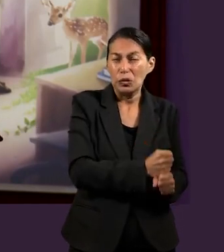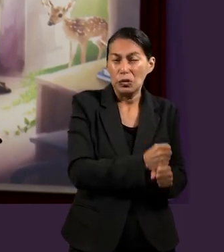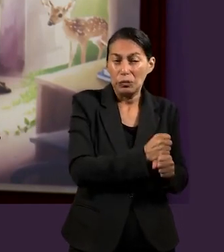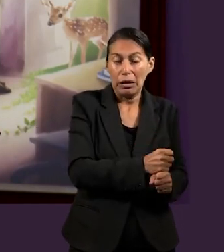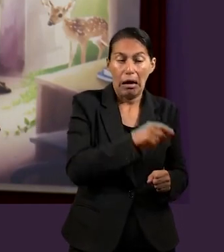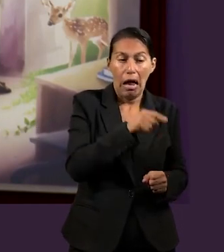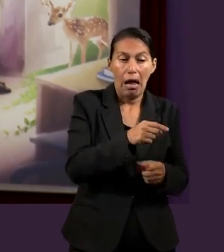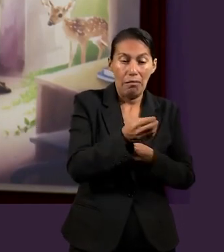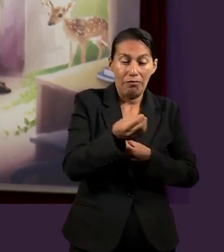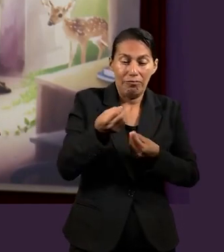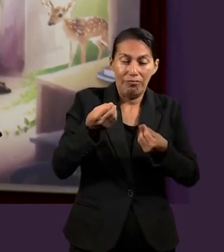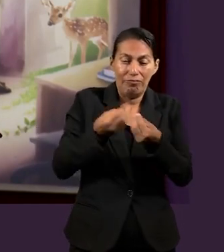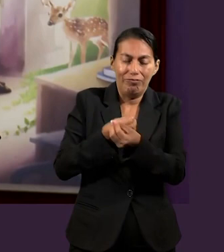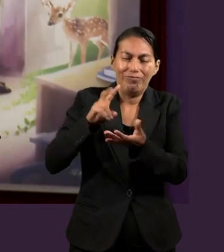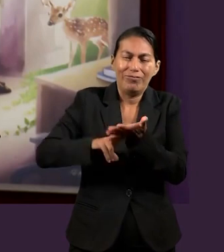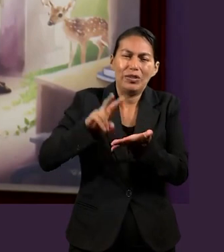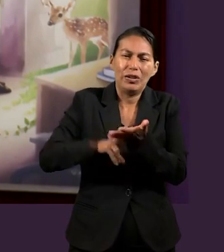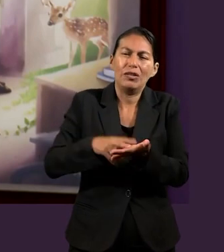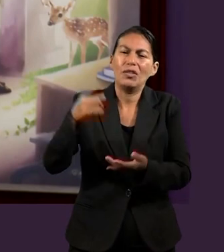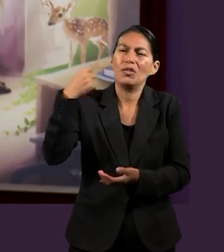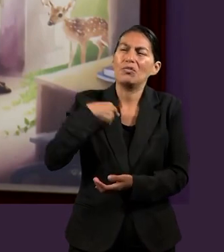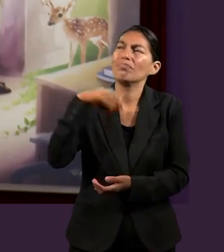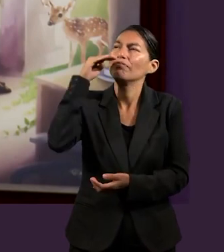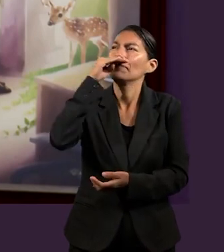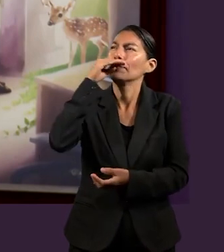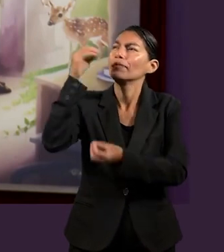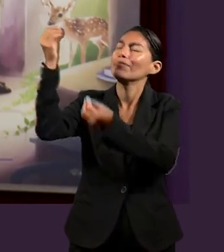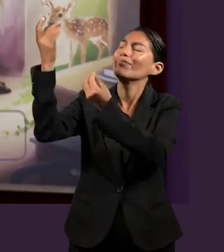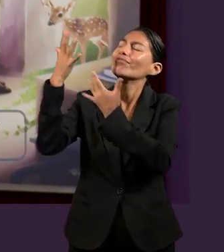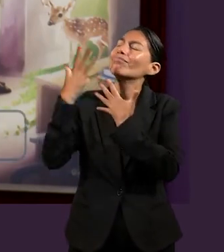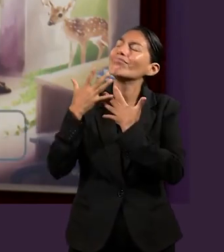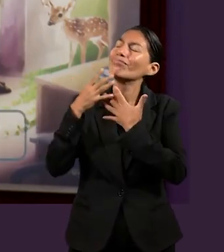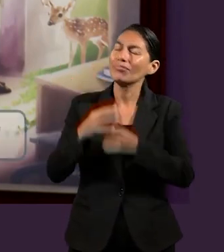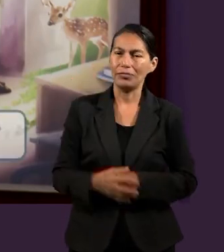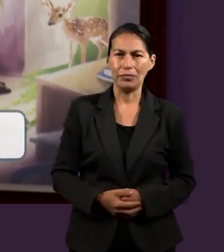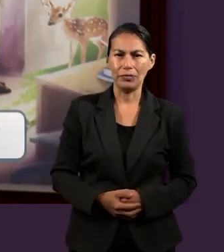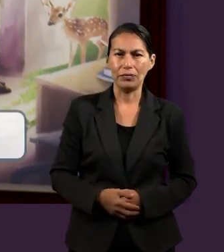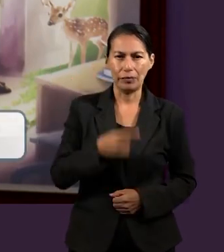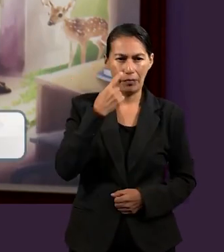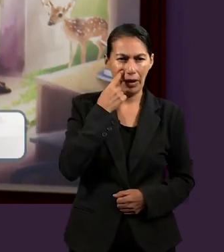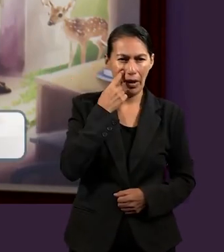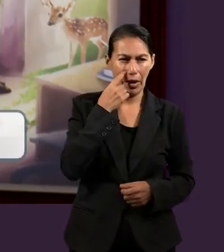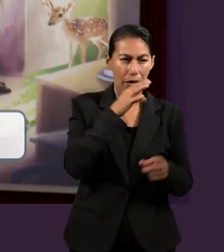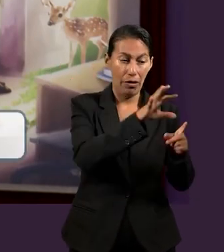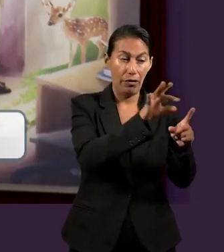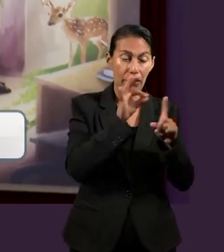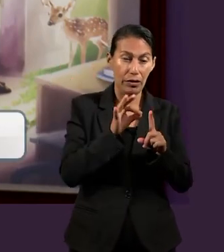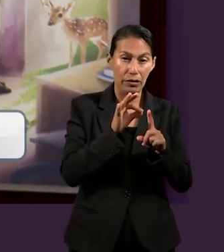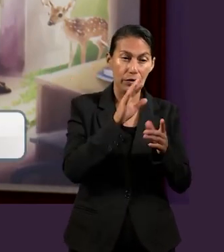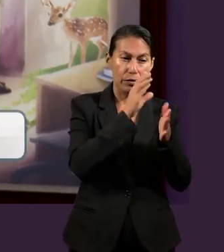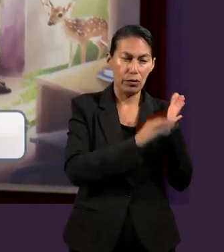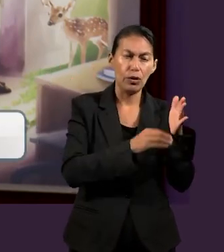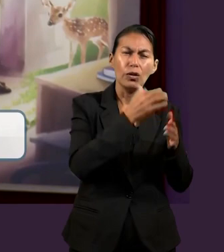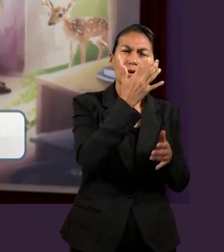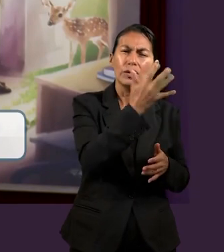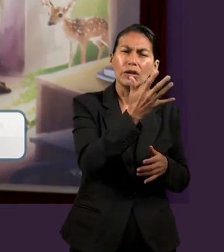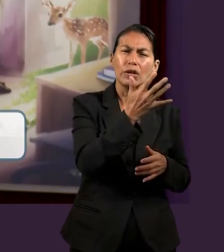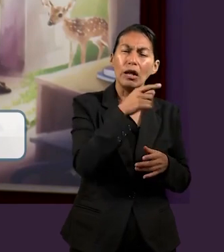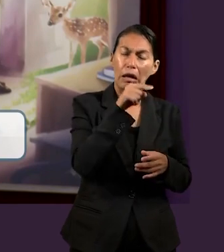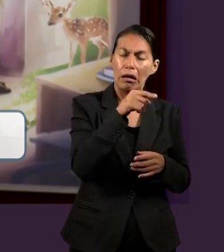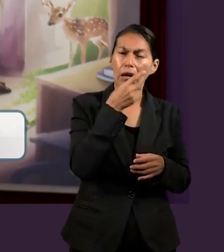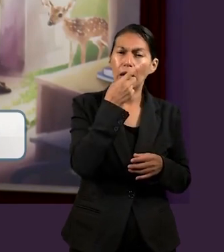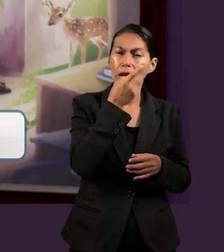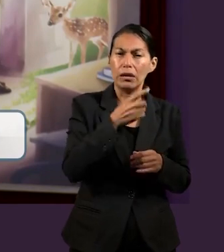poquito atrás, donde dice, por su amor nos predestinó para ser adoptados hijos suyos por medio de